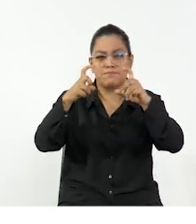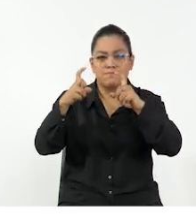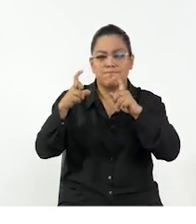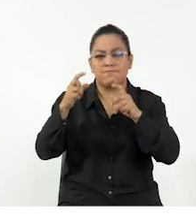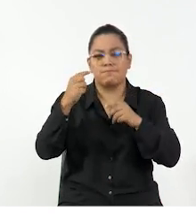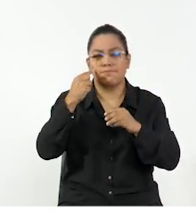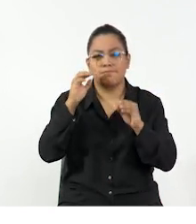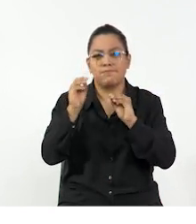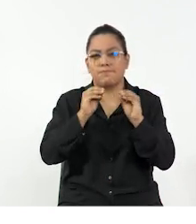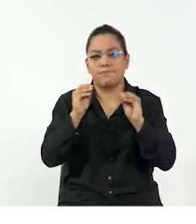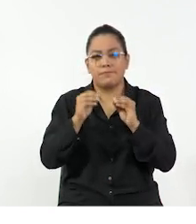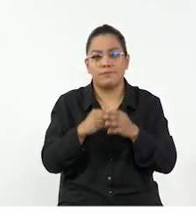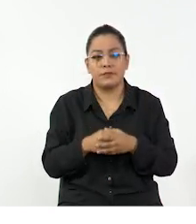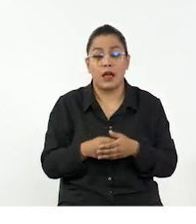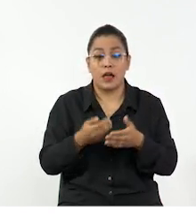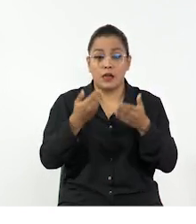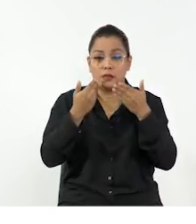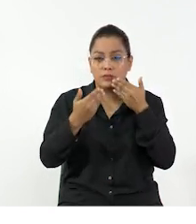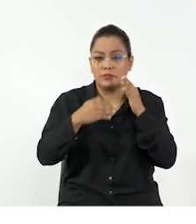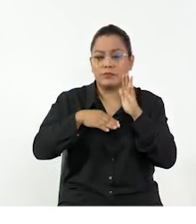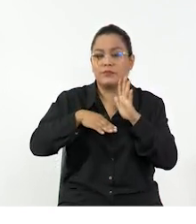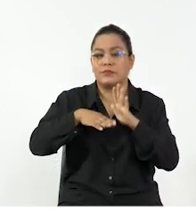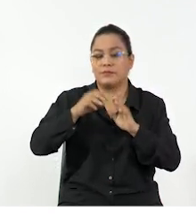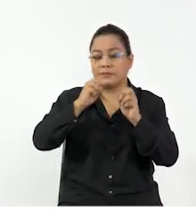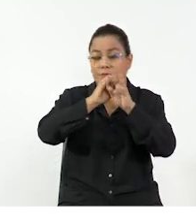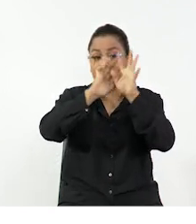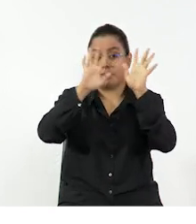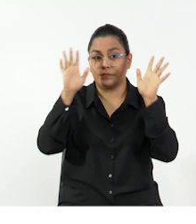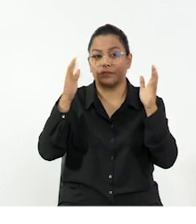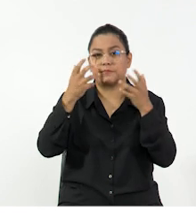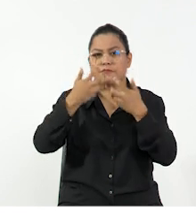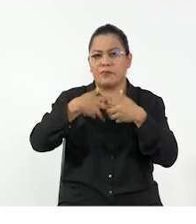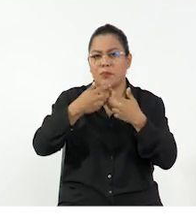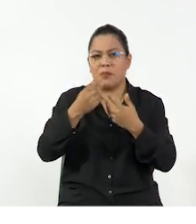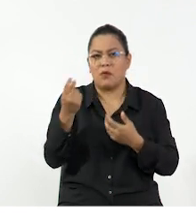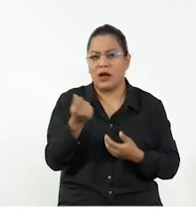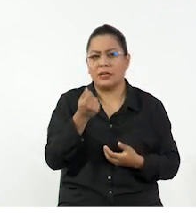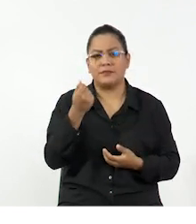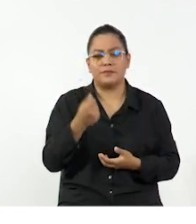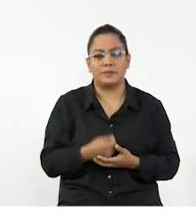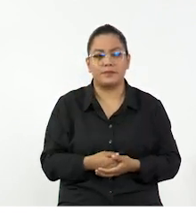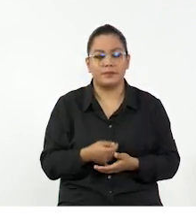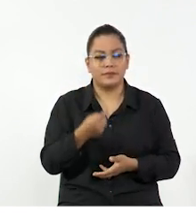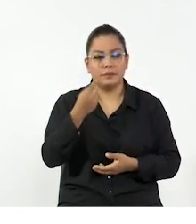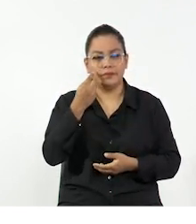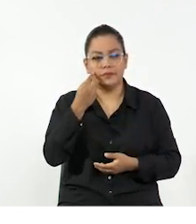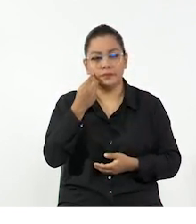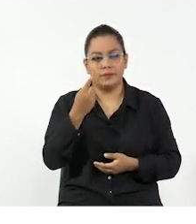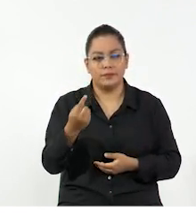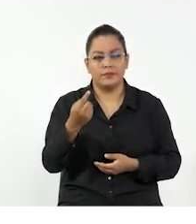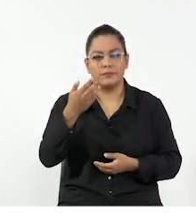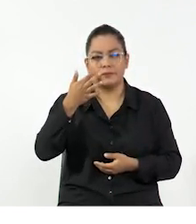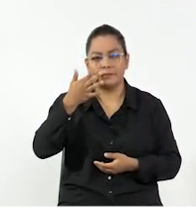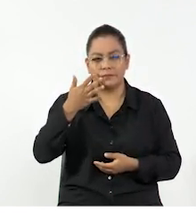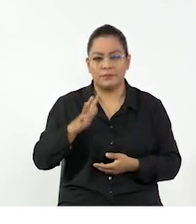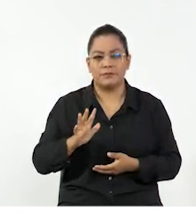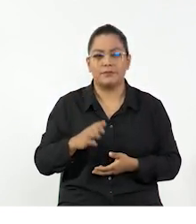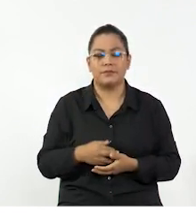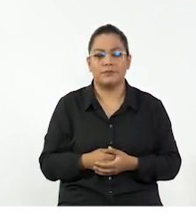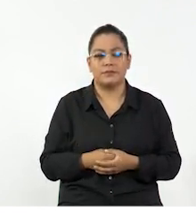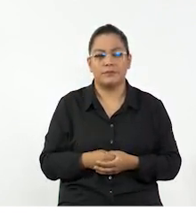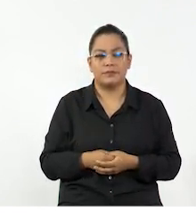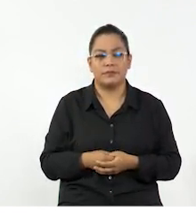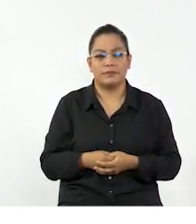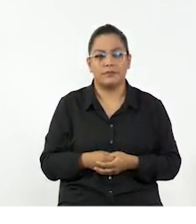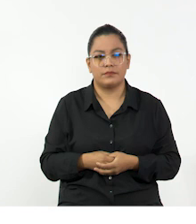algunas imágenes, algunas animaciones y tener una descripción más gráfica de algunas máquinas simples. En primera instancia